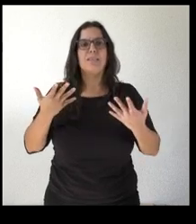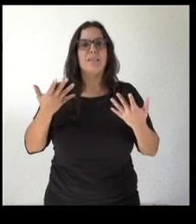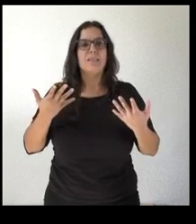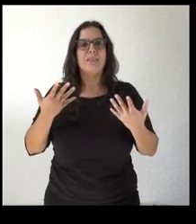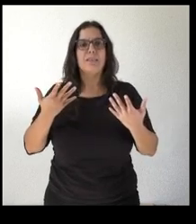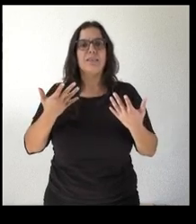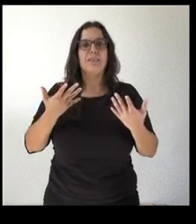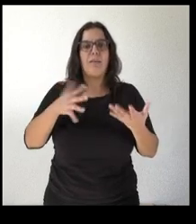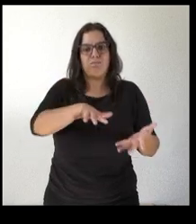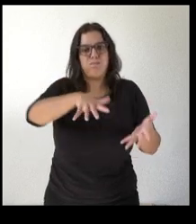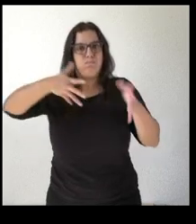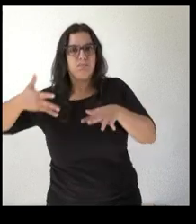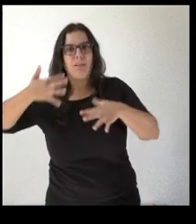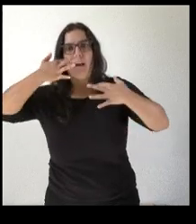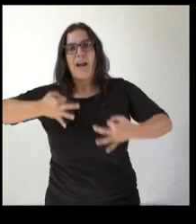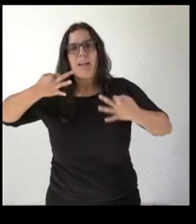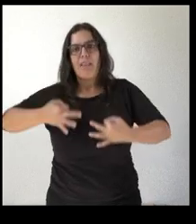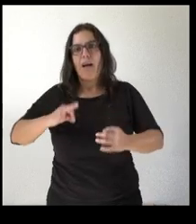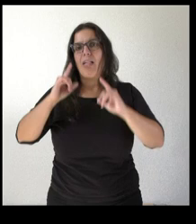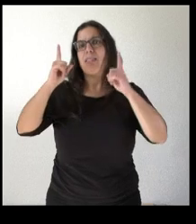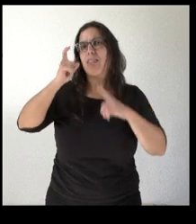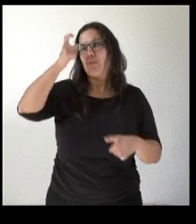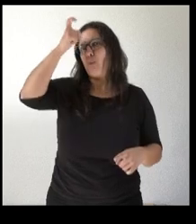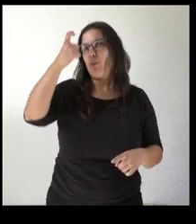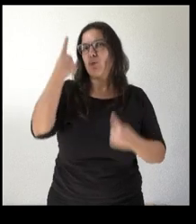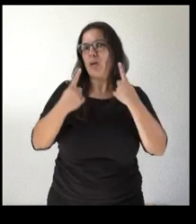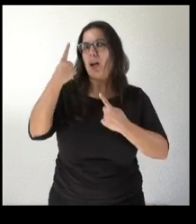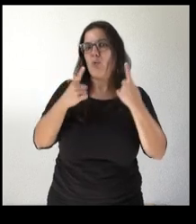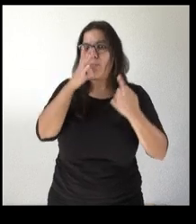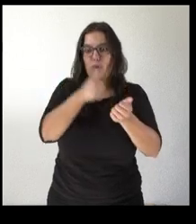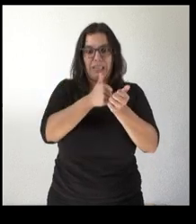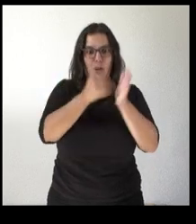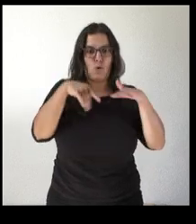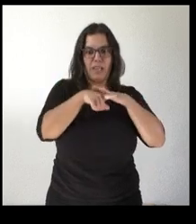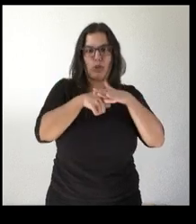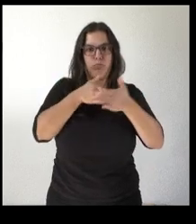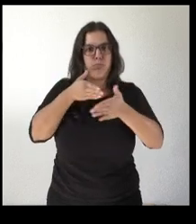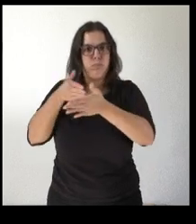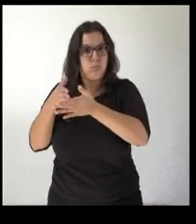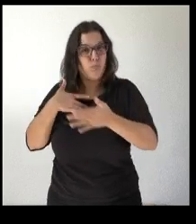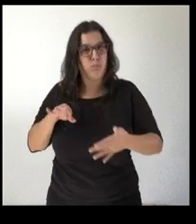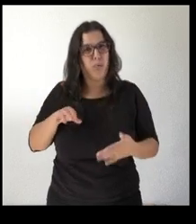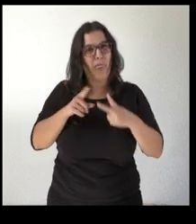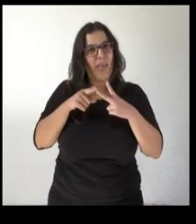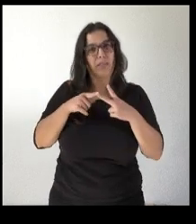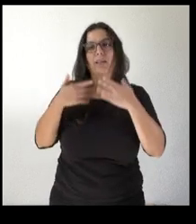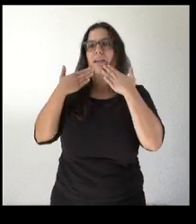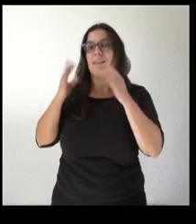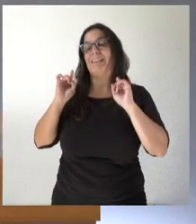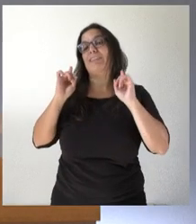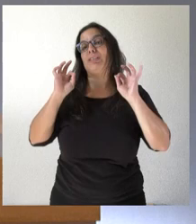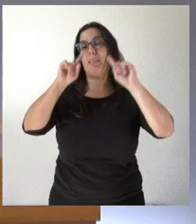efectivas en el caso de algunas localidades en el medio rural de Castilla y León y de Zamora muchas gracias